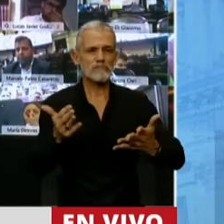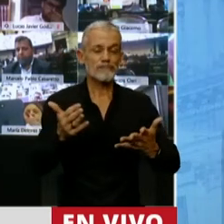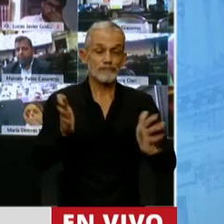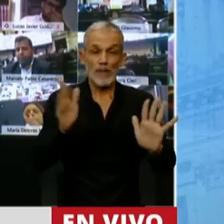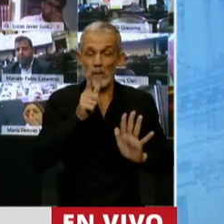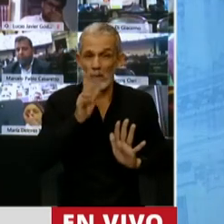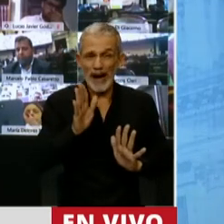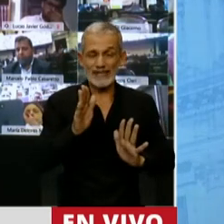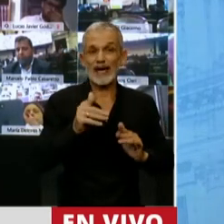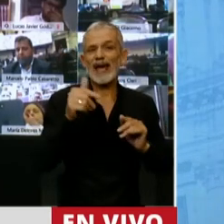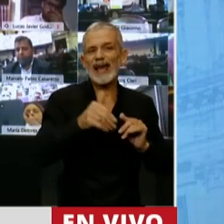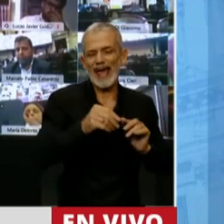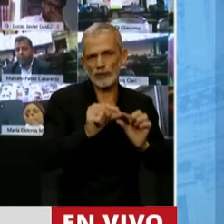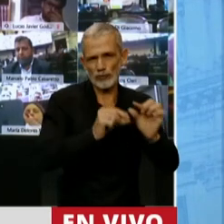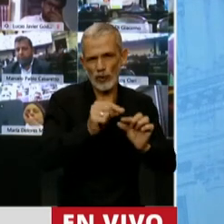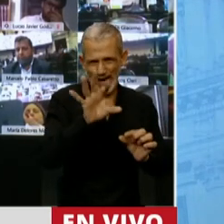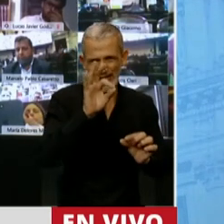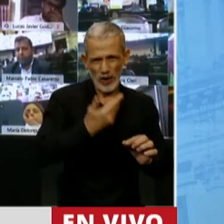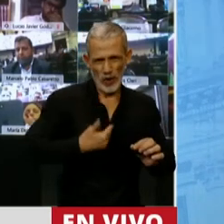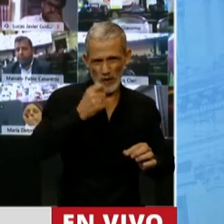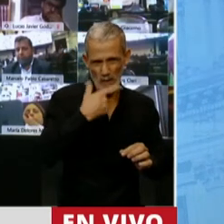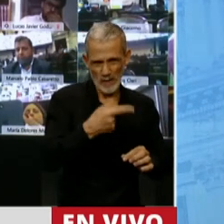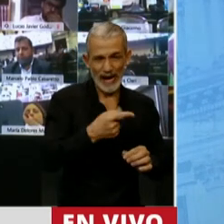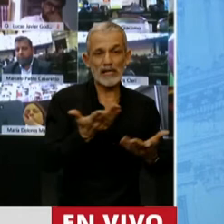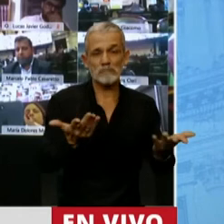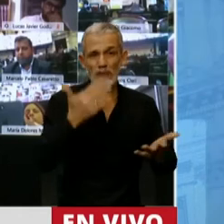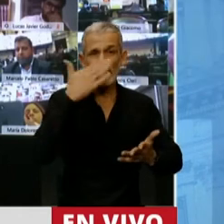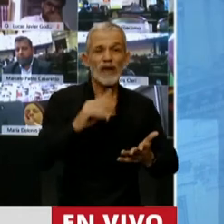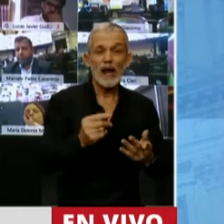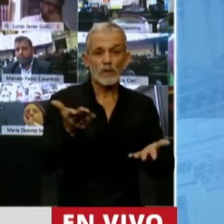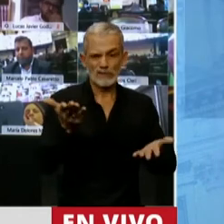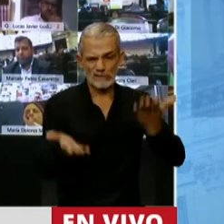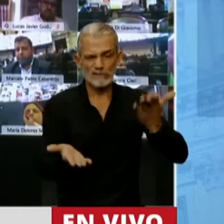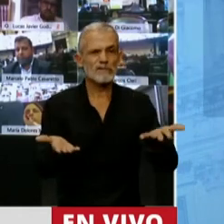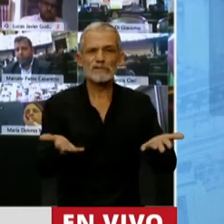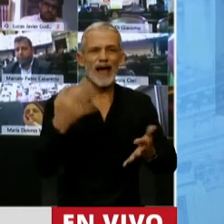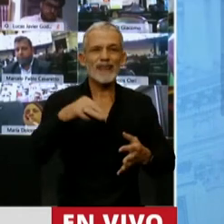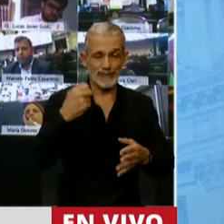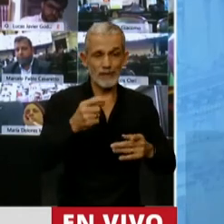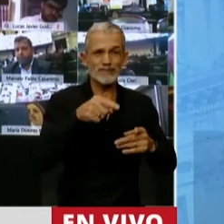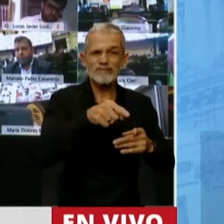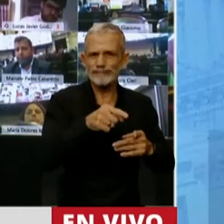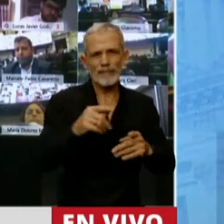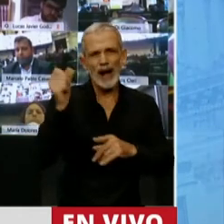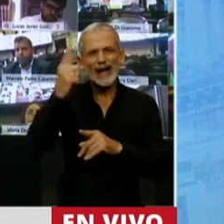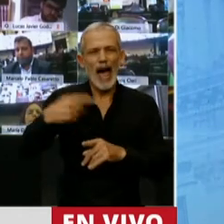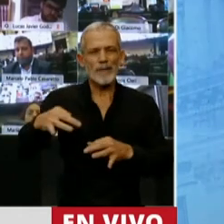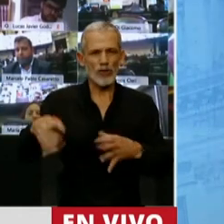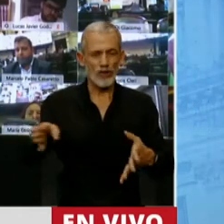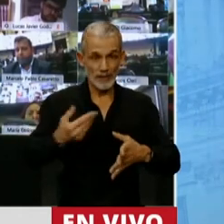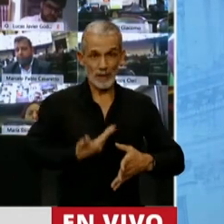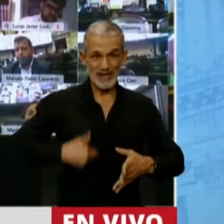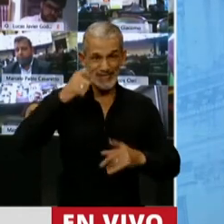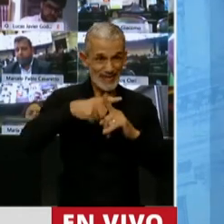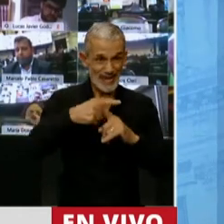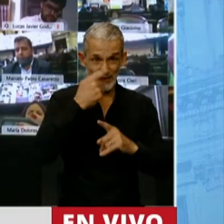supuestamente por el camino lento y finalmente el balance fue que había que haber ido por el rápido. Por eso el expresidente de la